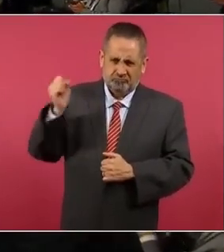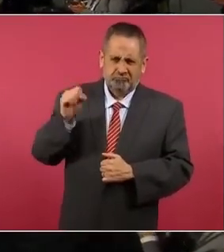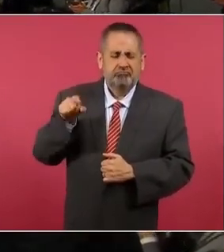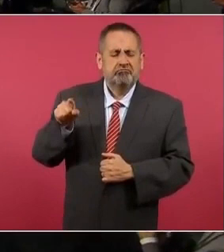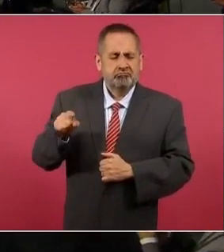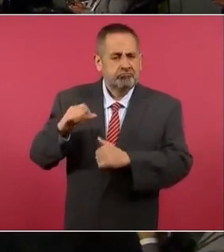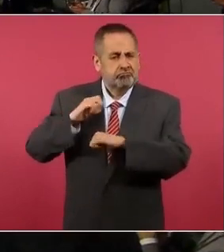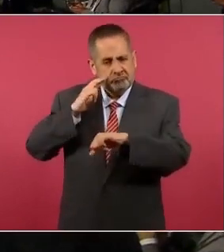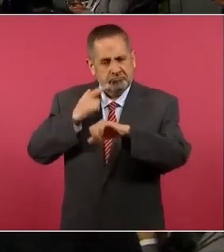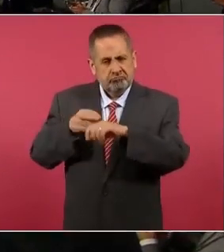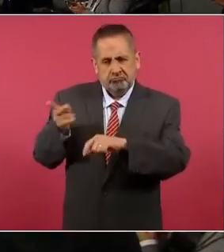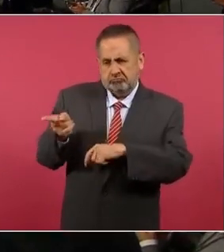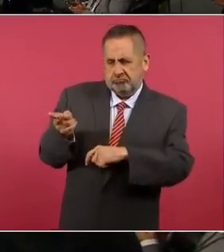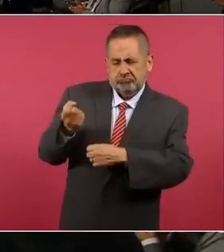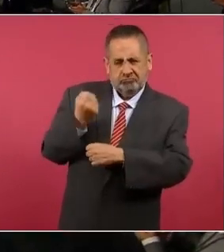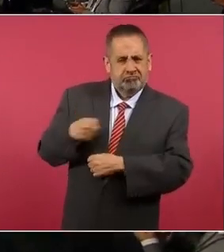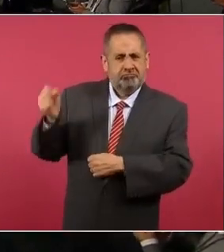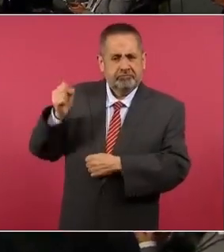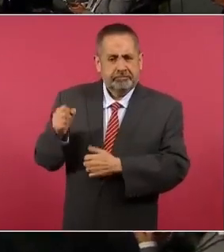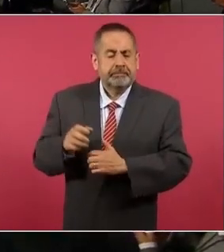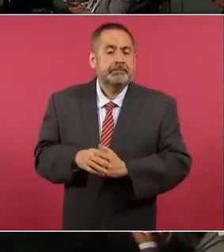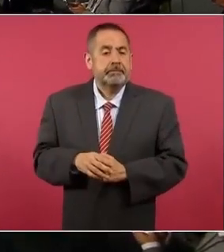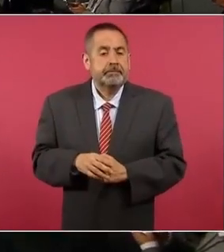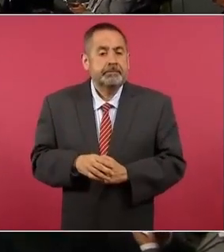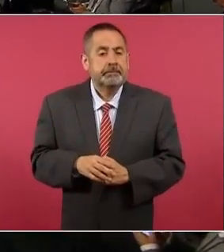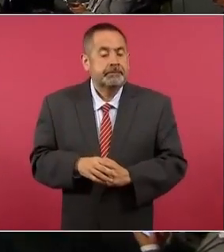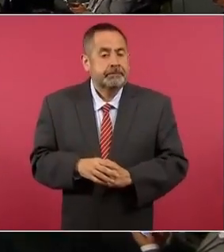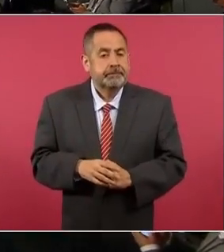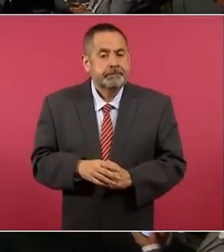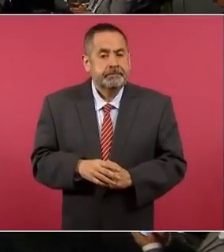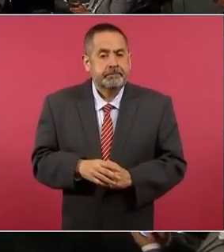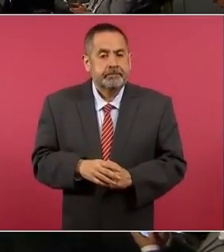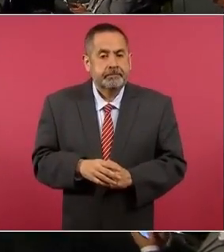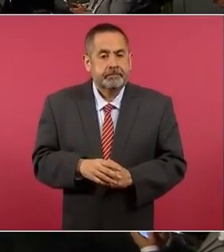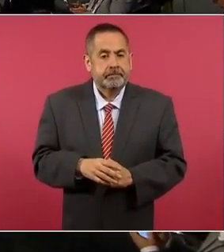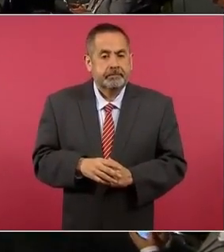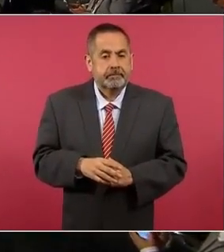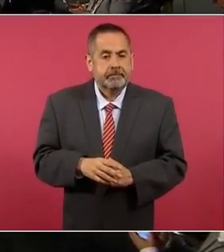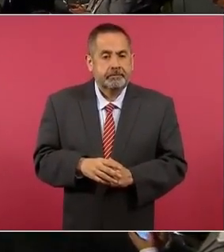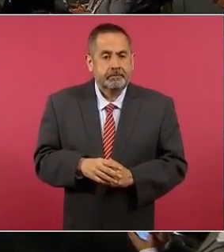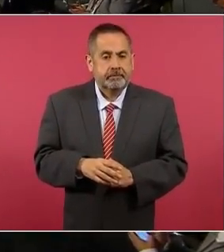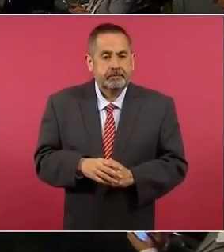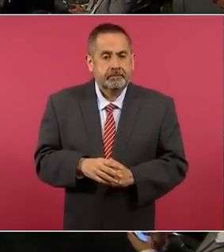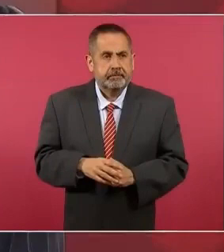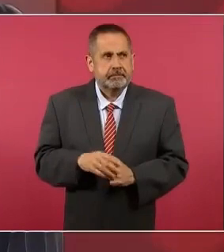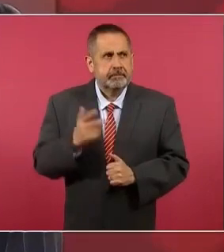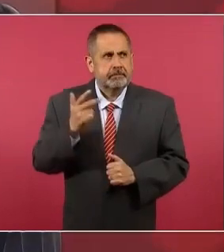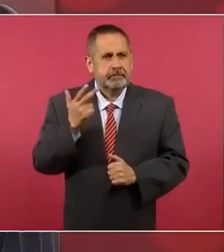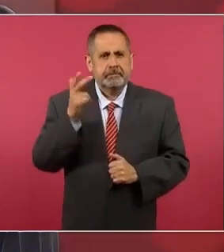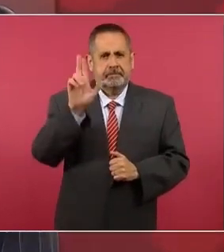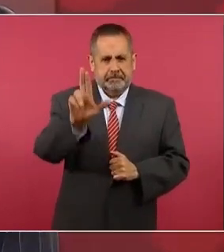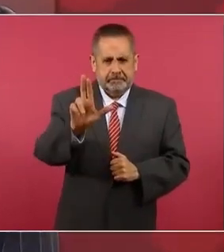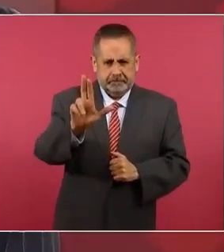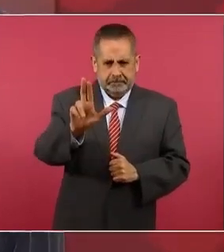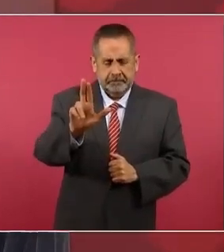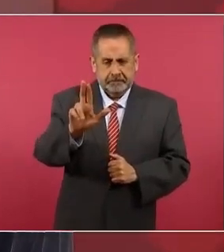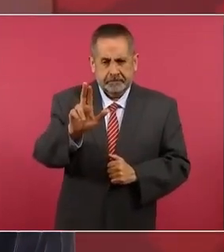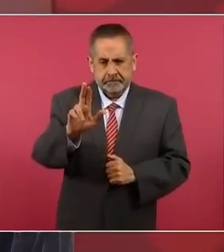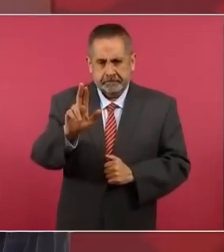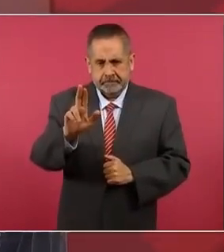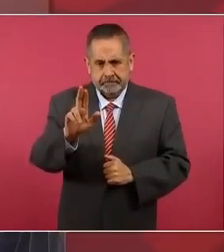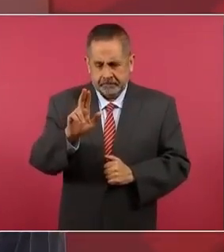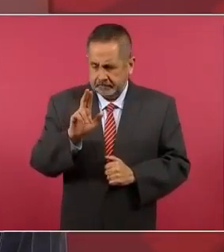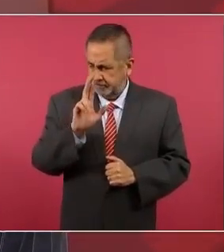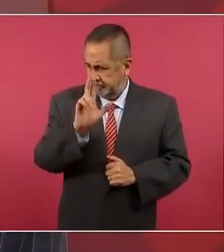esta área. Y cuando estén aquí, martes, este